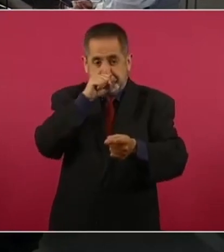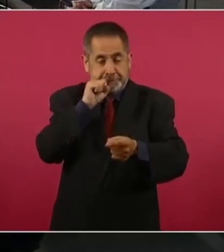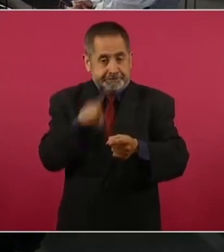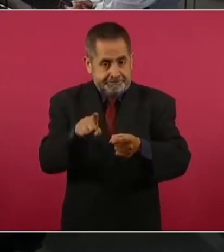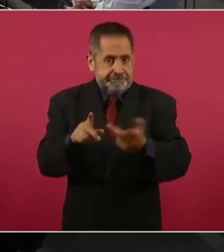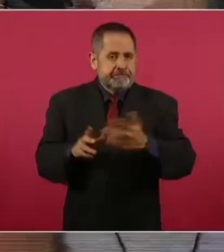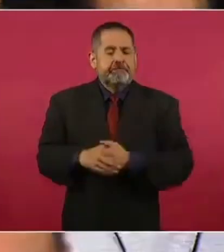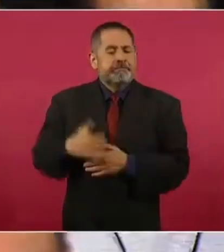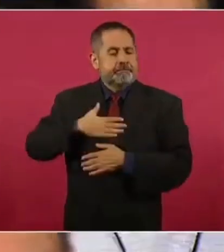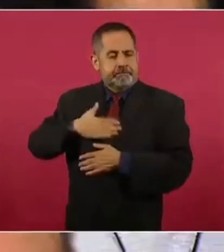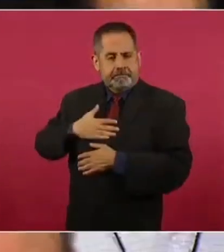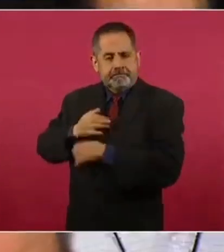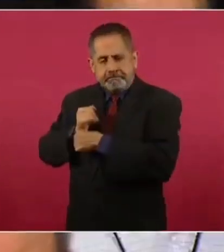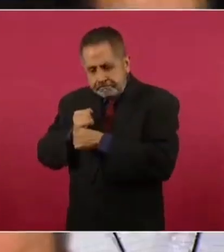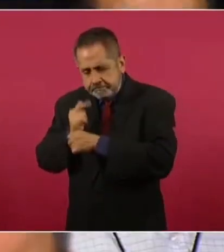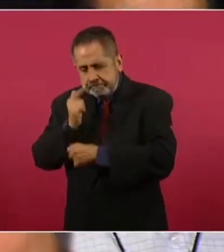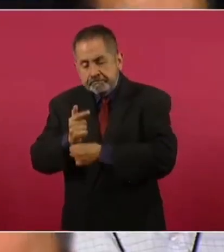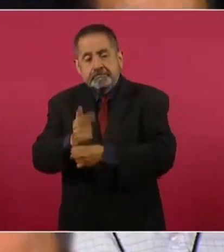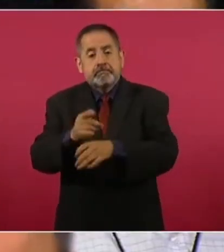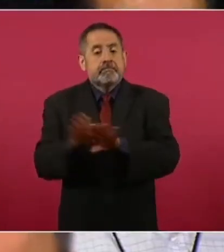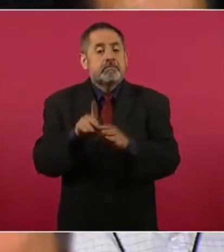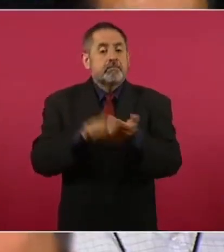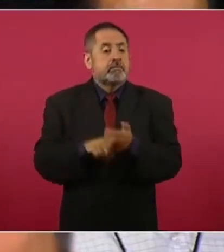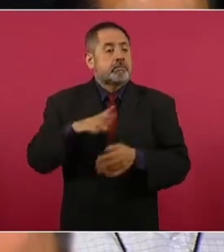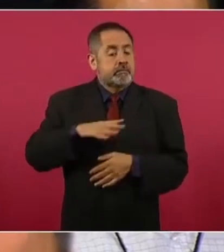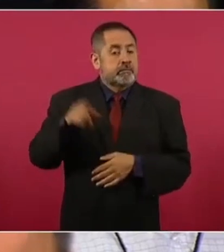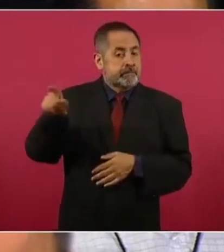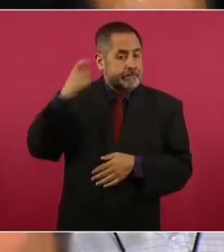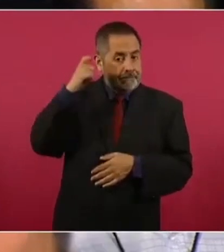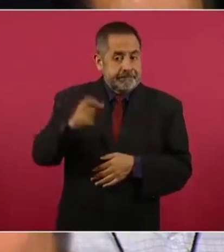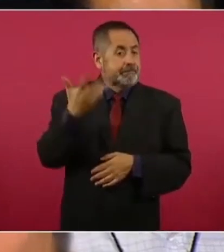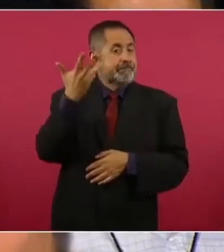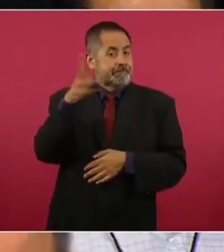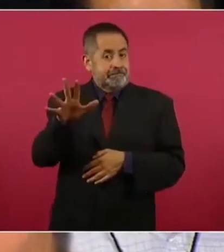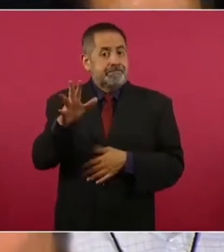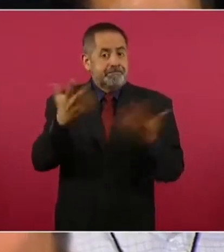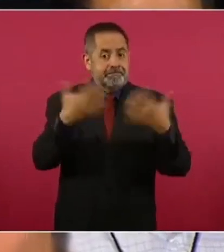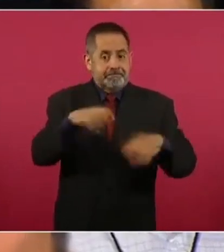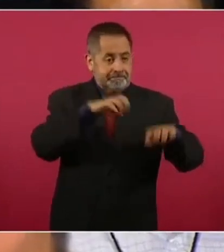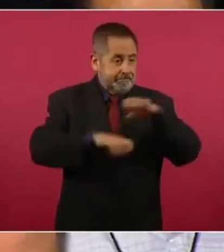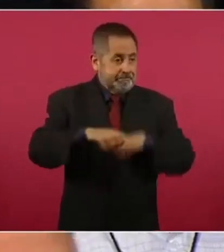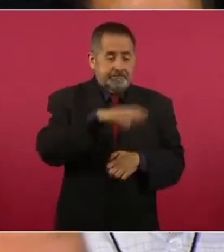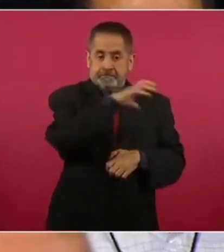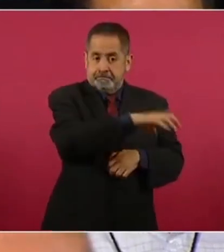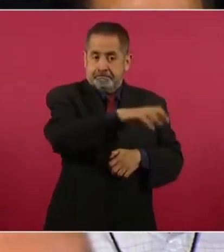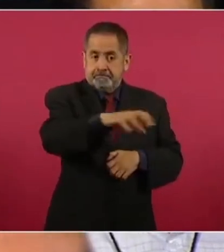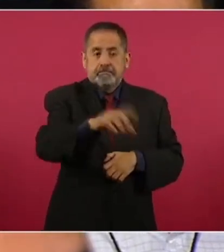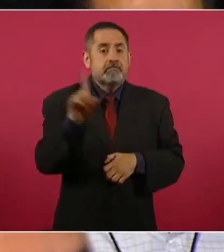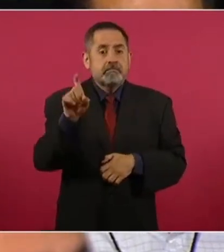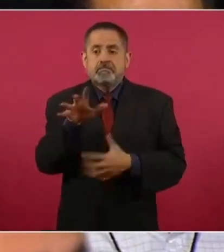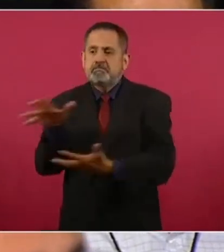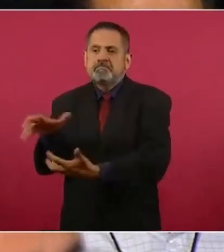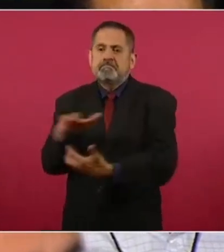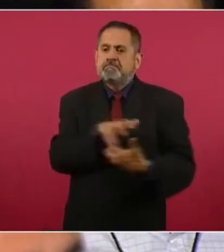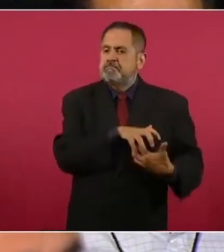En contralínea documentamos que hay diez empresas que principalmente acaparan el agua en la